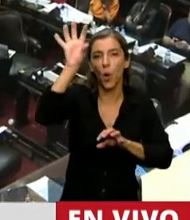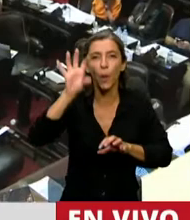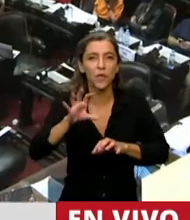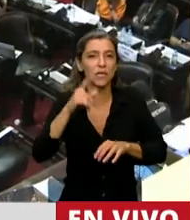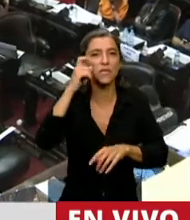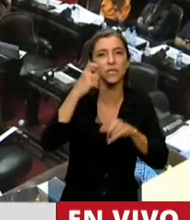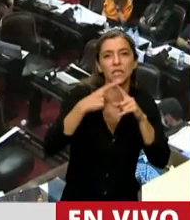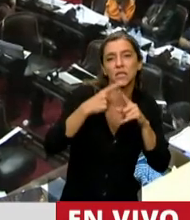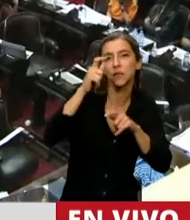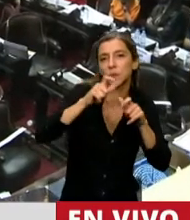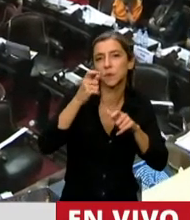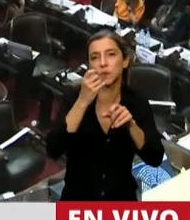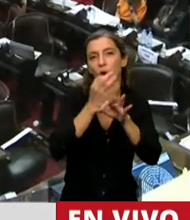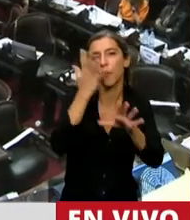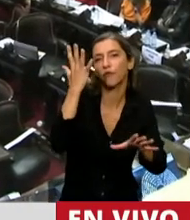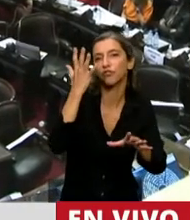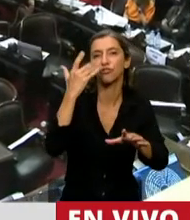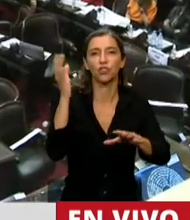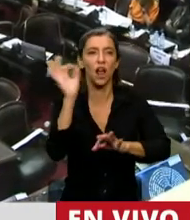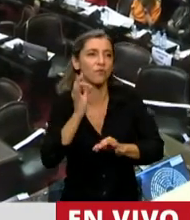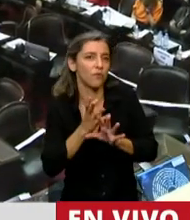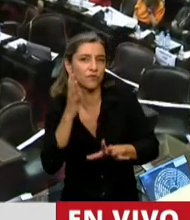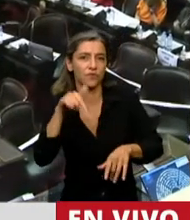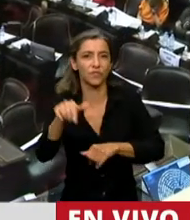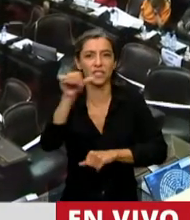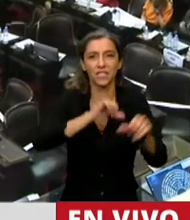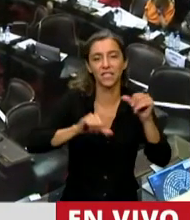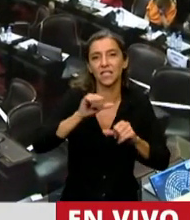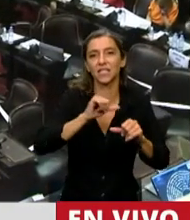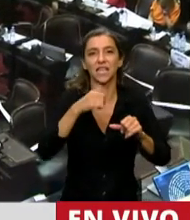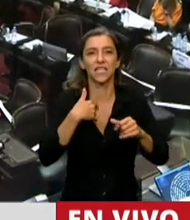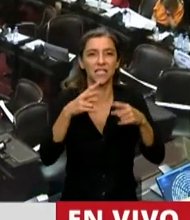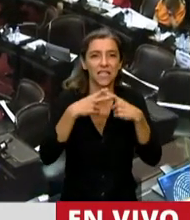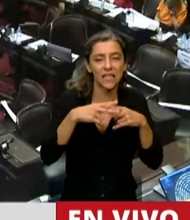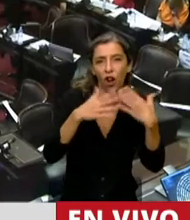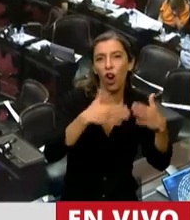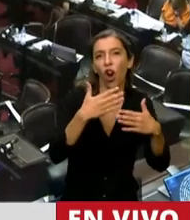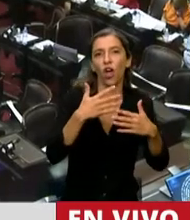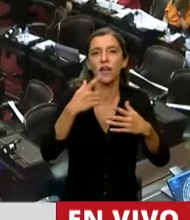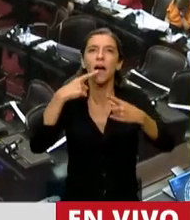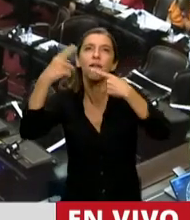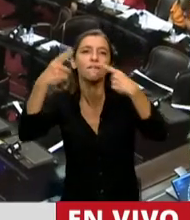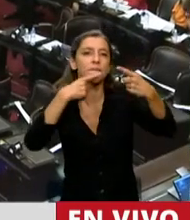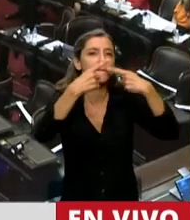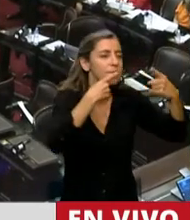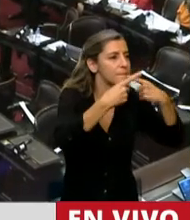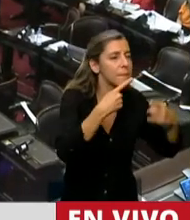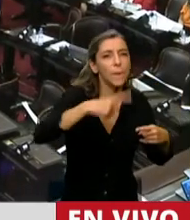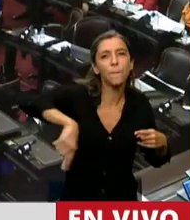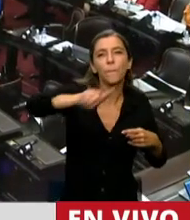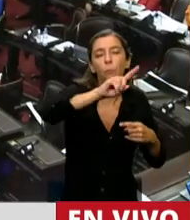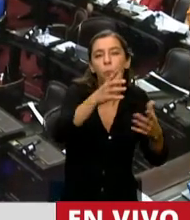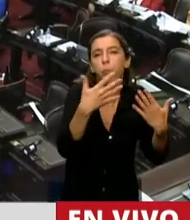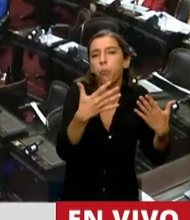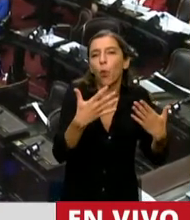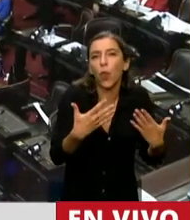exfuncionarios del sistema científico tecnológico, tecnólogos científicos de áreas de base, con la participación de decenas